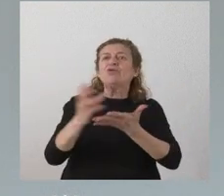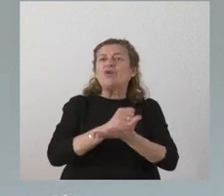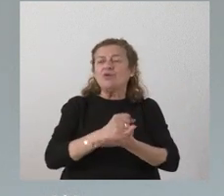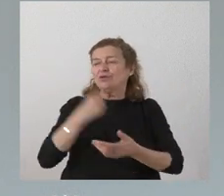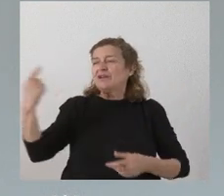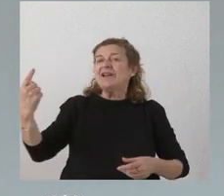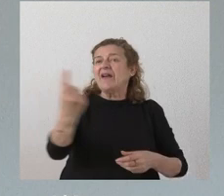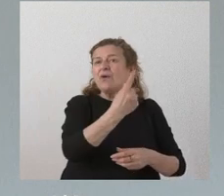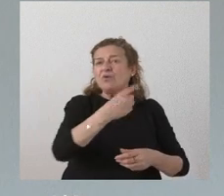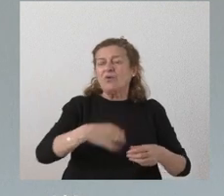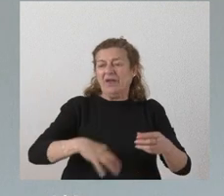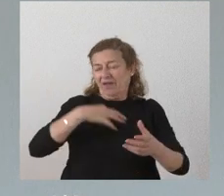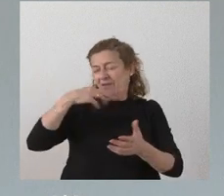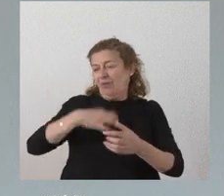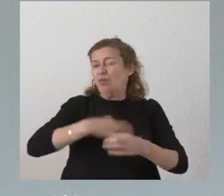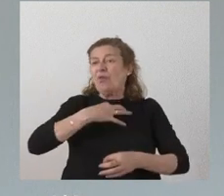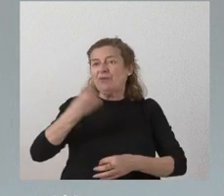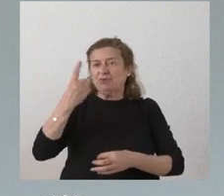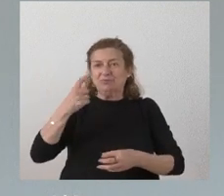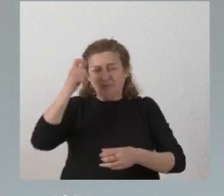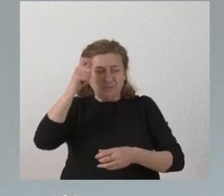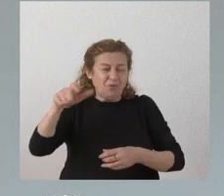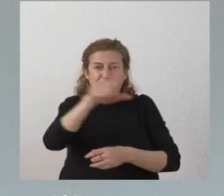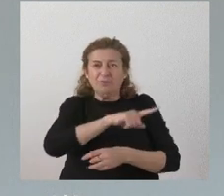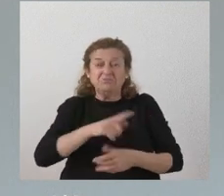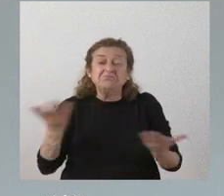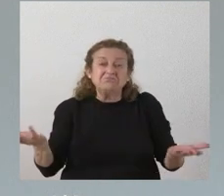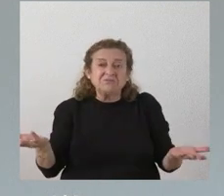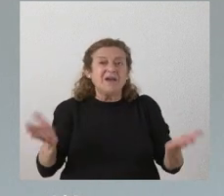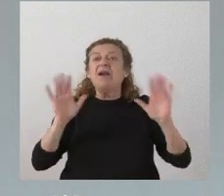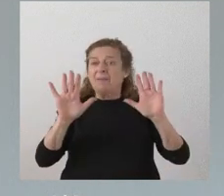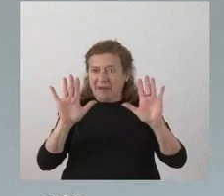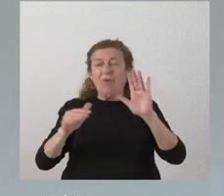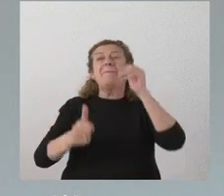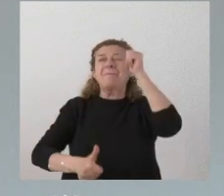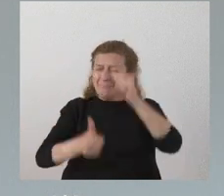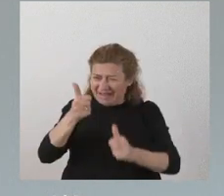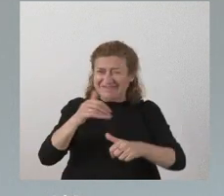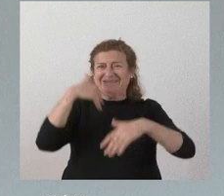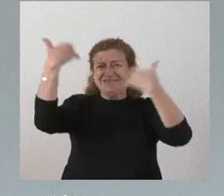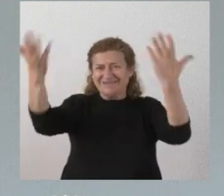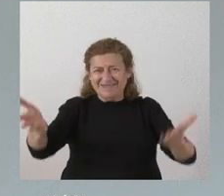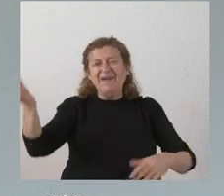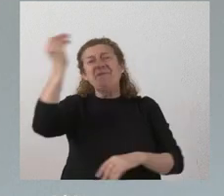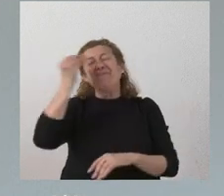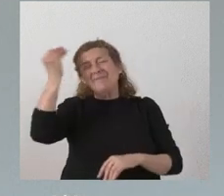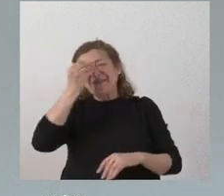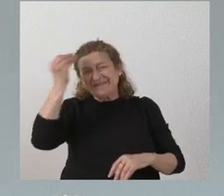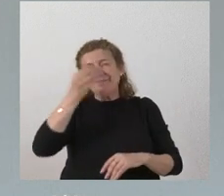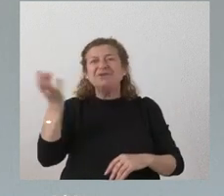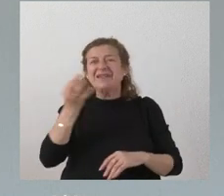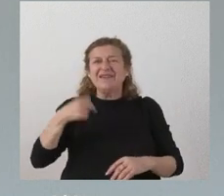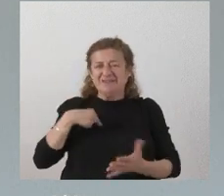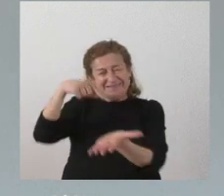uno de los ciudadanos de un municipio determinado pero vayamos más allá pensemos que se lo